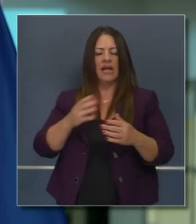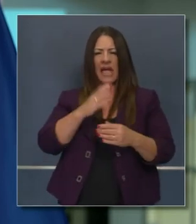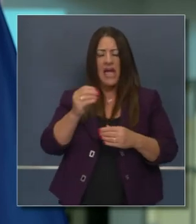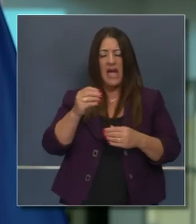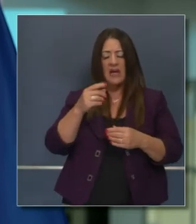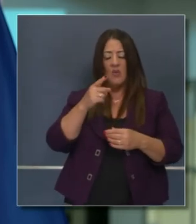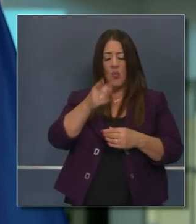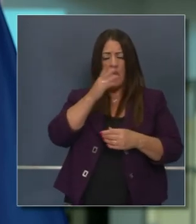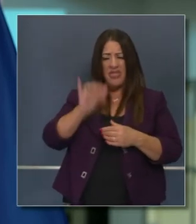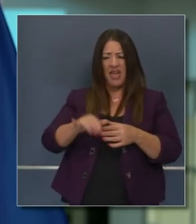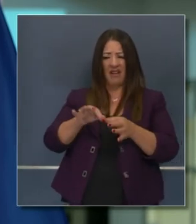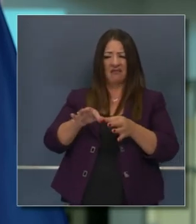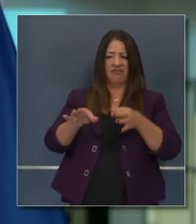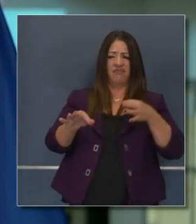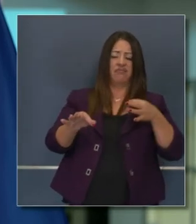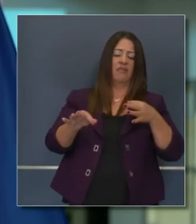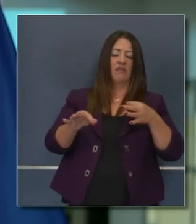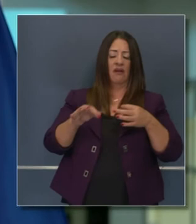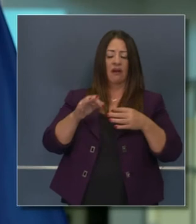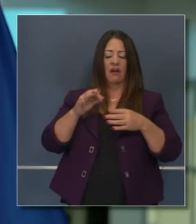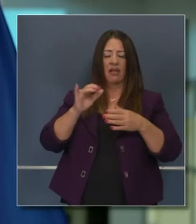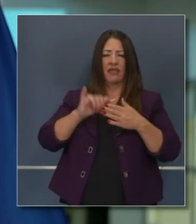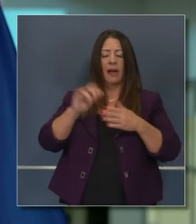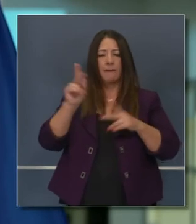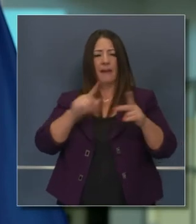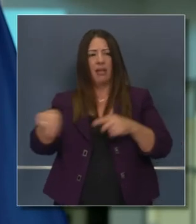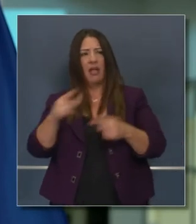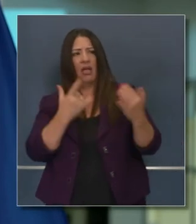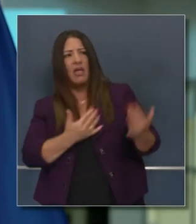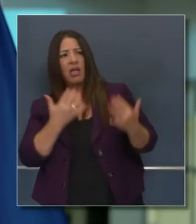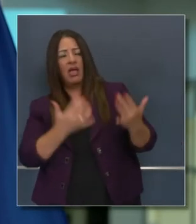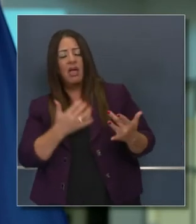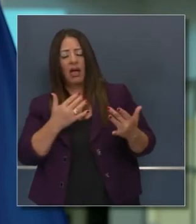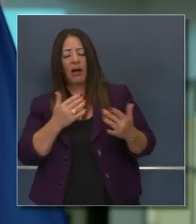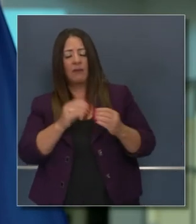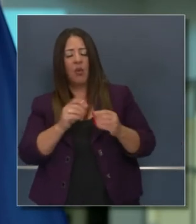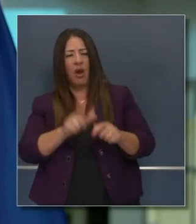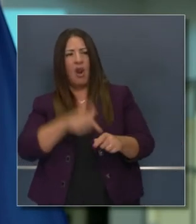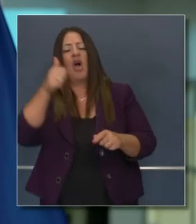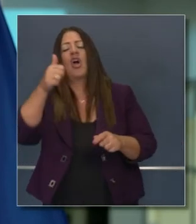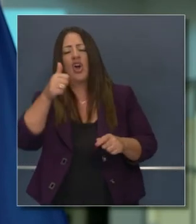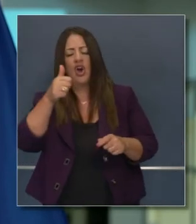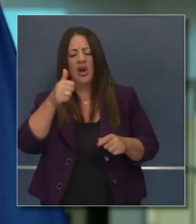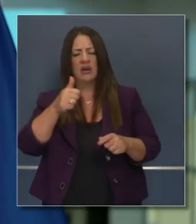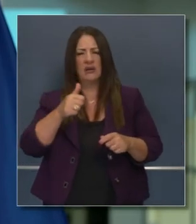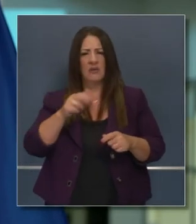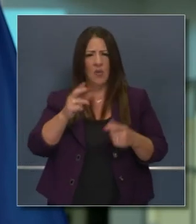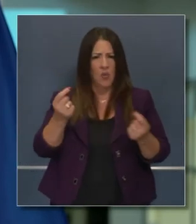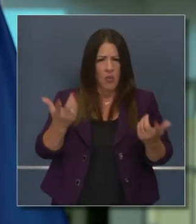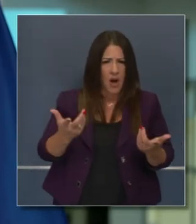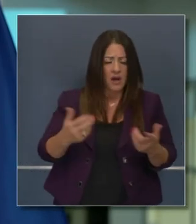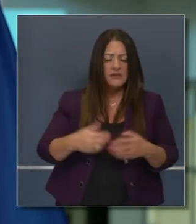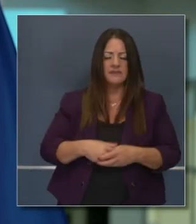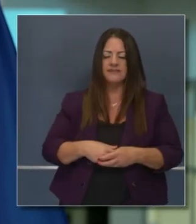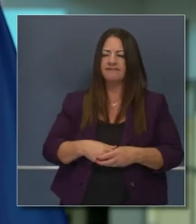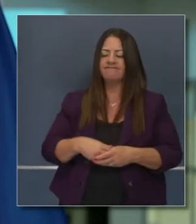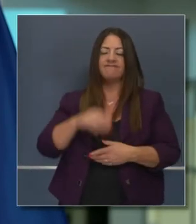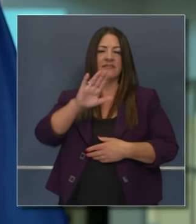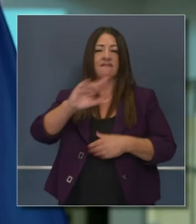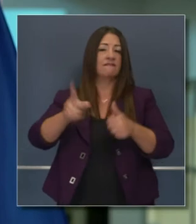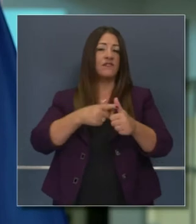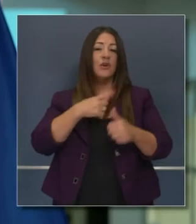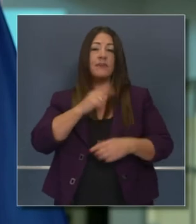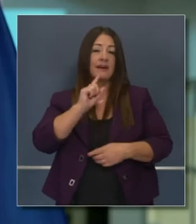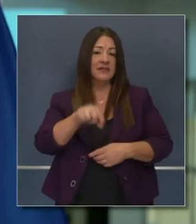tener alguna demora en la vacuna aquí en California? Permítame contestar la última parte de su pregunta. No